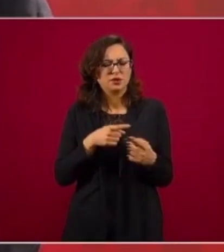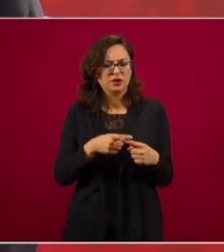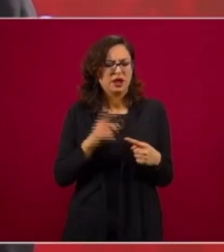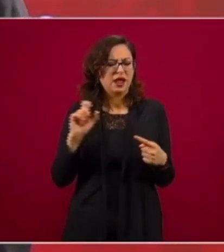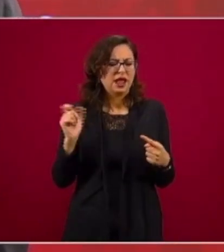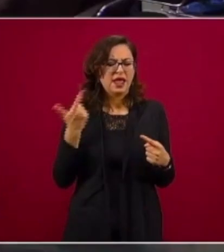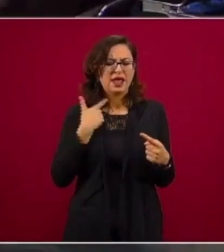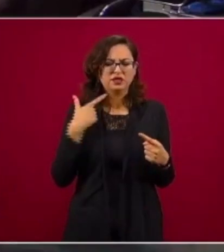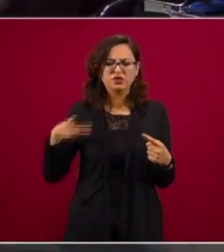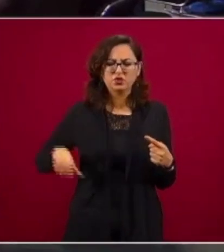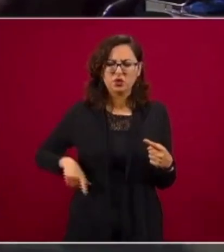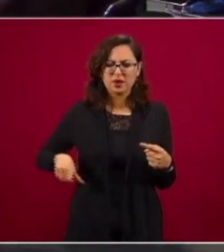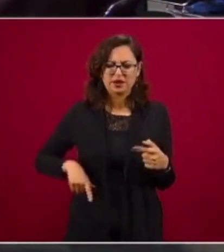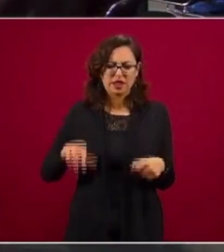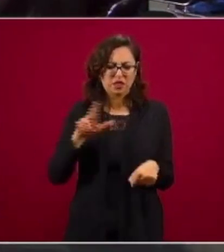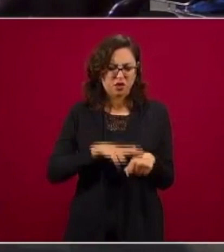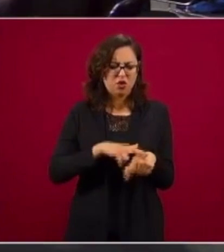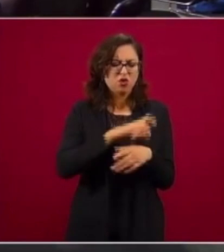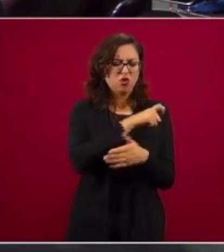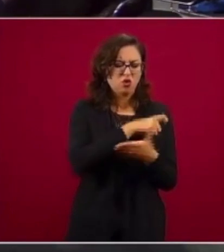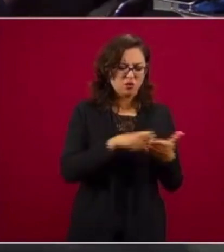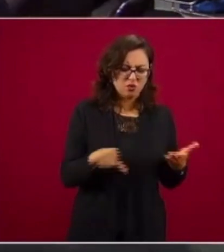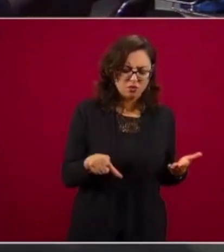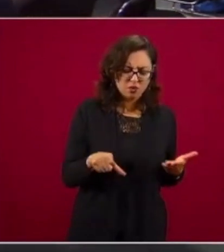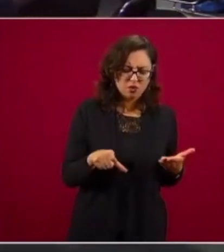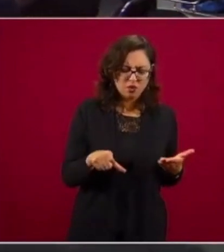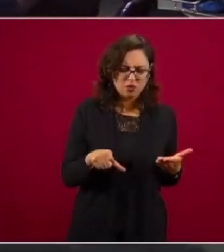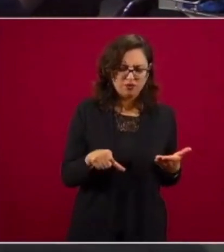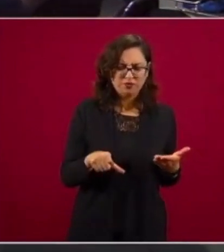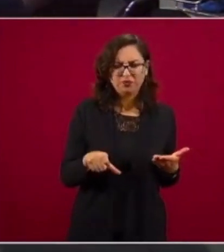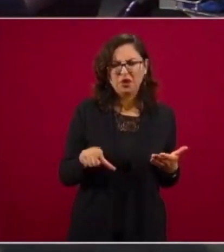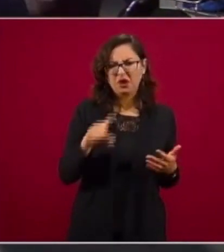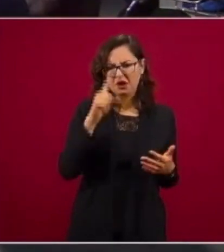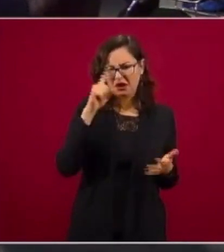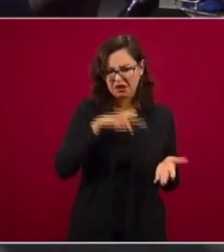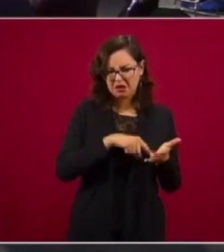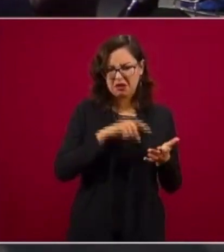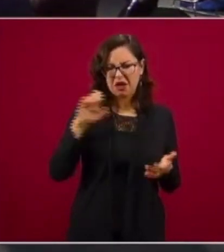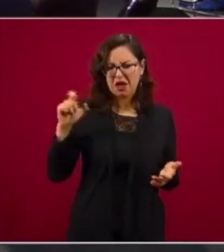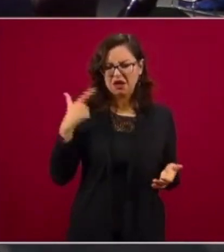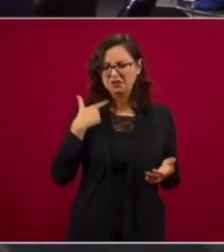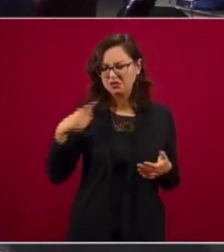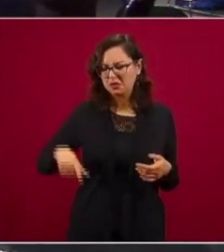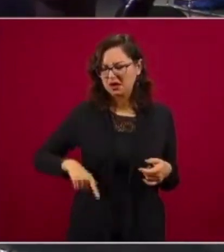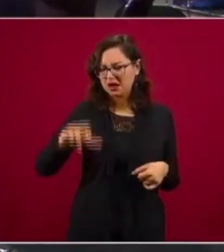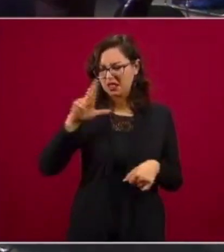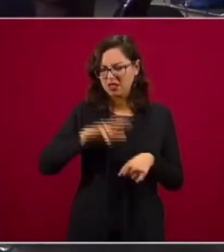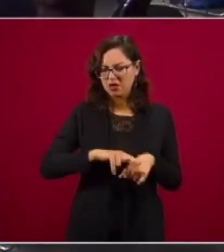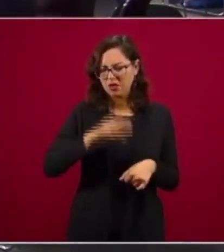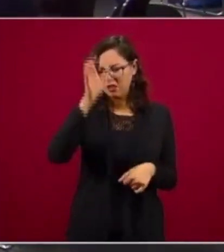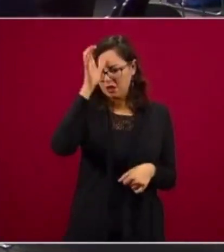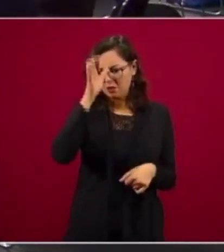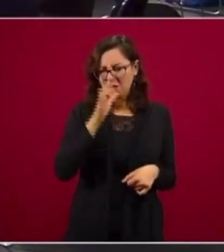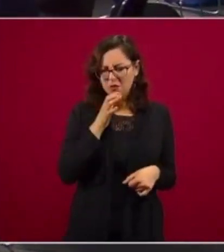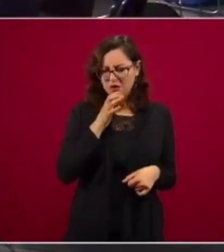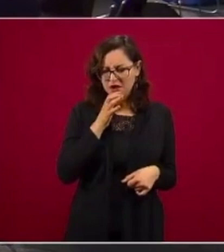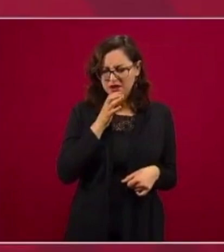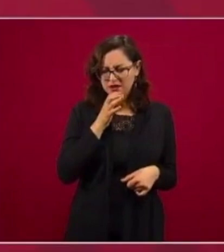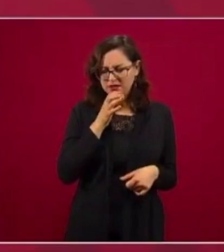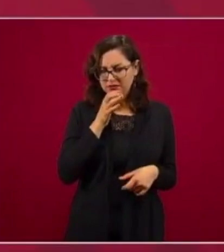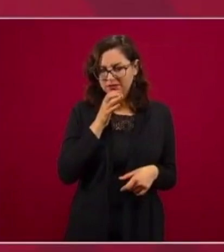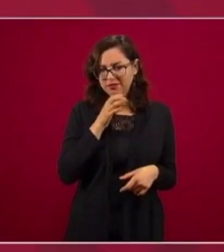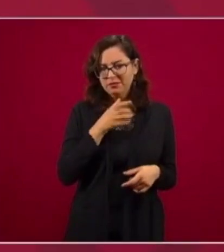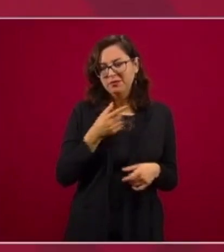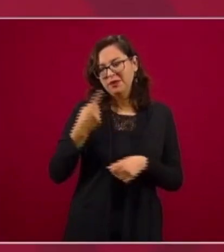exgobernador de Coahuila, que también había estado en